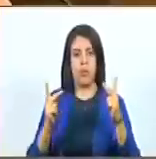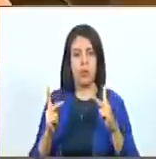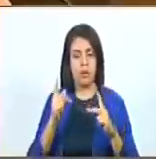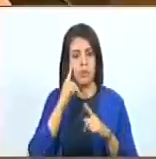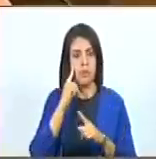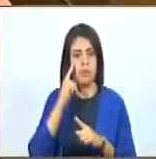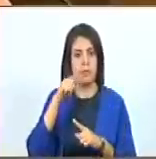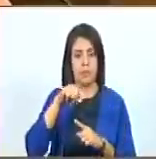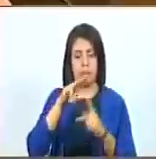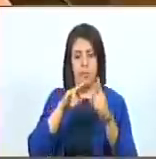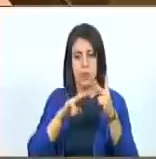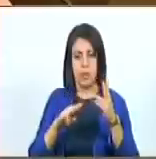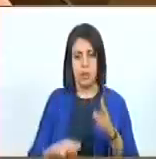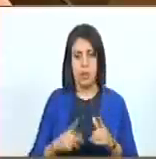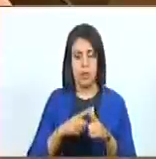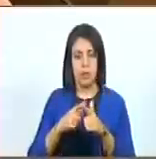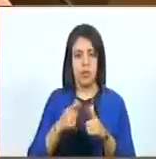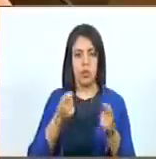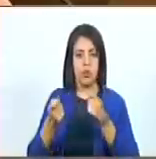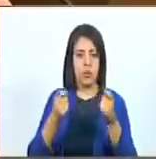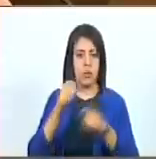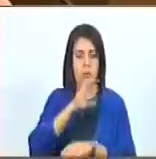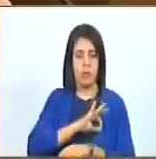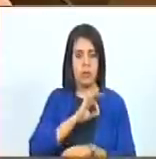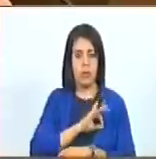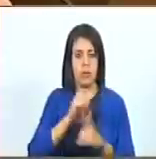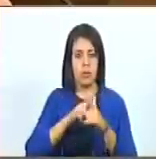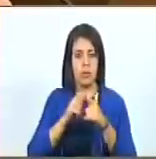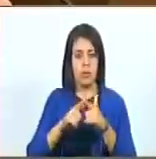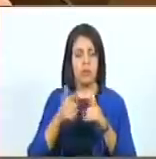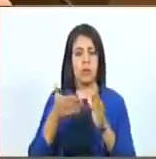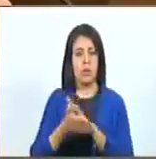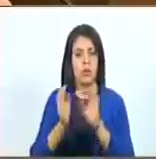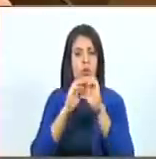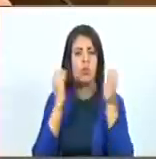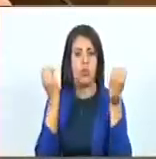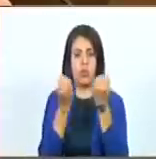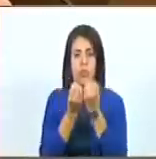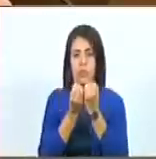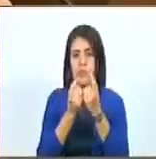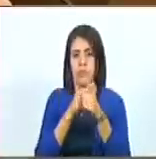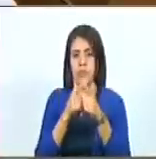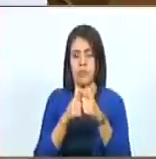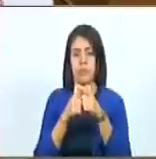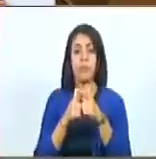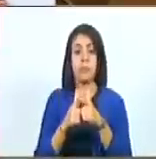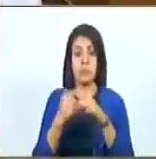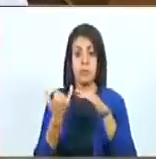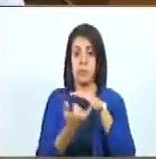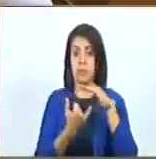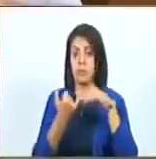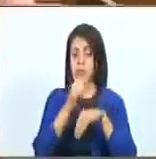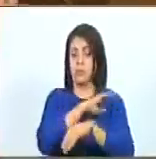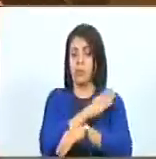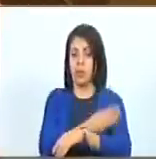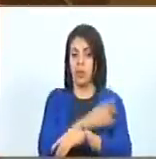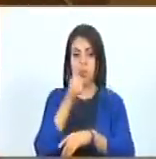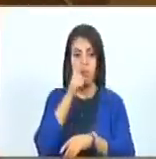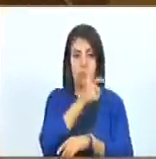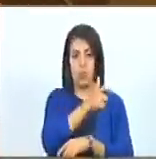competencia en materia de Contraloría Social en cogestión con las organizaciones e instancias del poder popular.